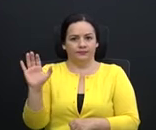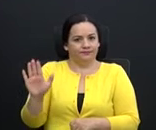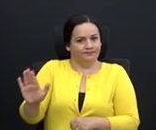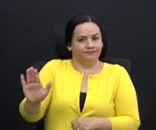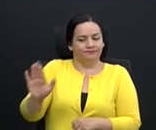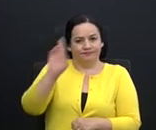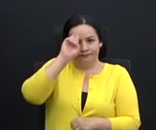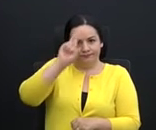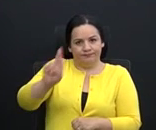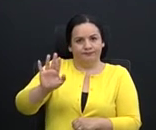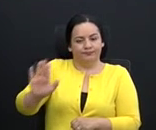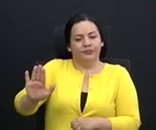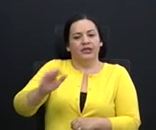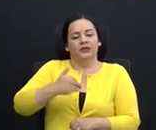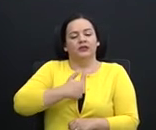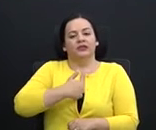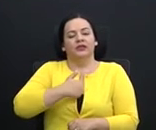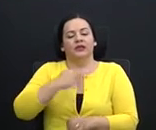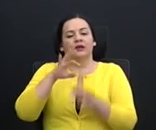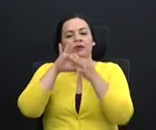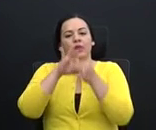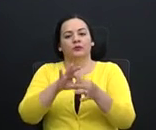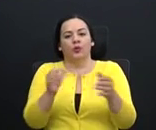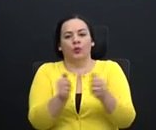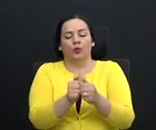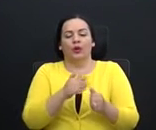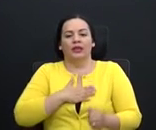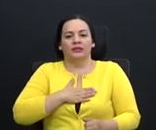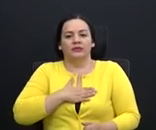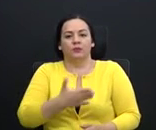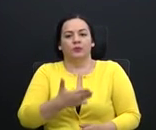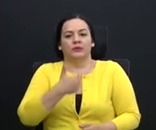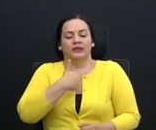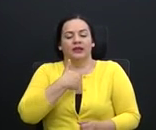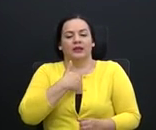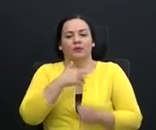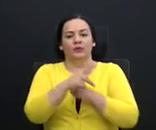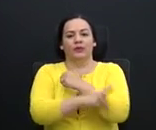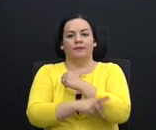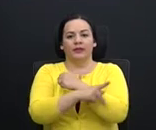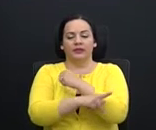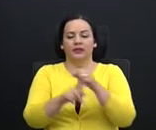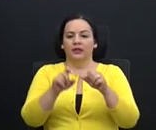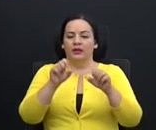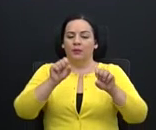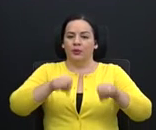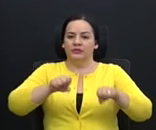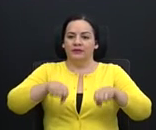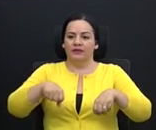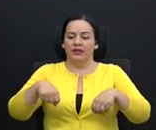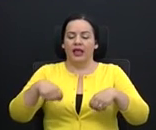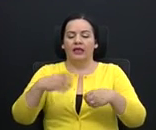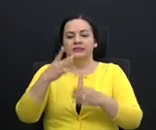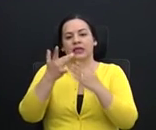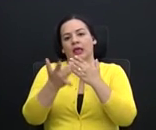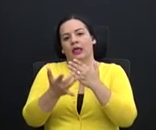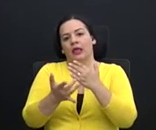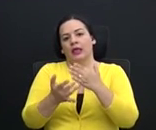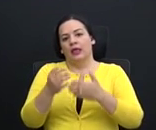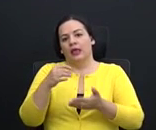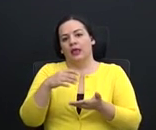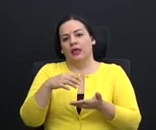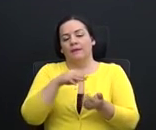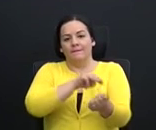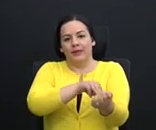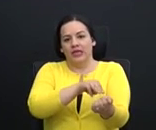que tiene que ver también con la disponibilidad que tenemos en el país de facilidades médicas que desgraciadamente, pues,